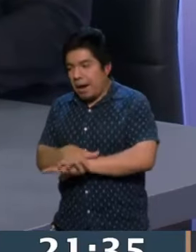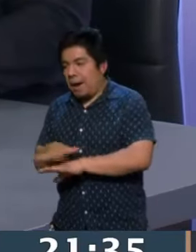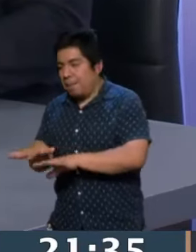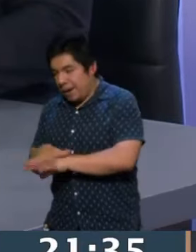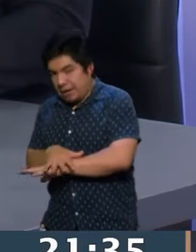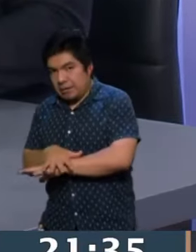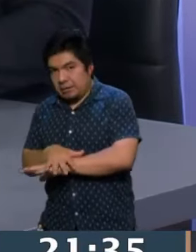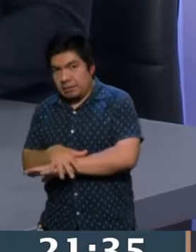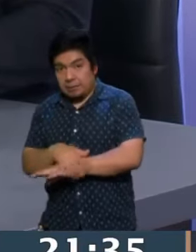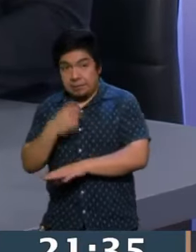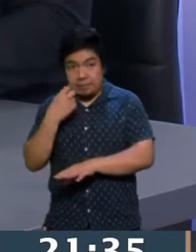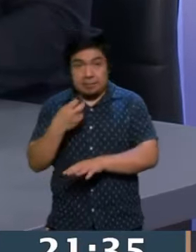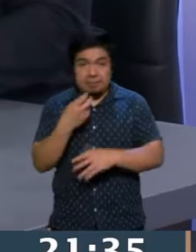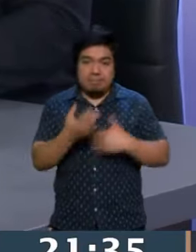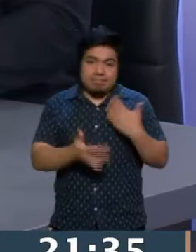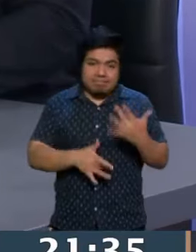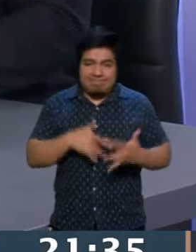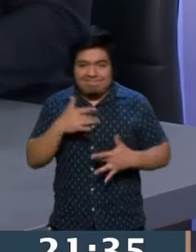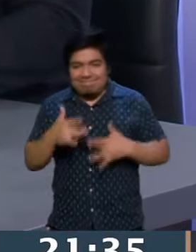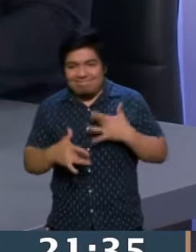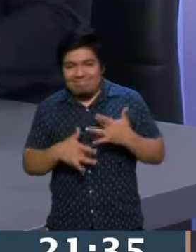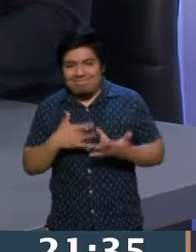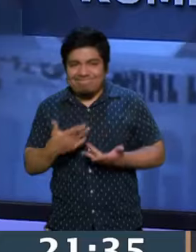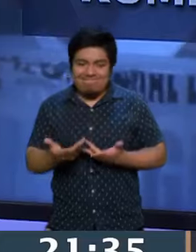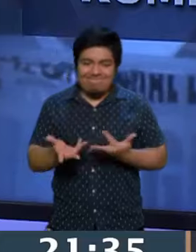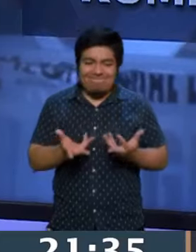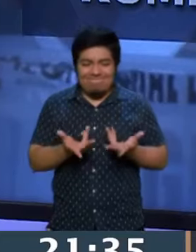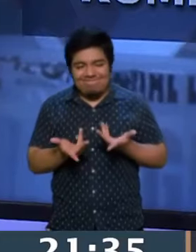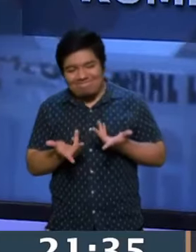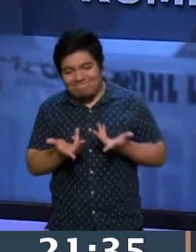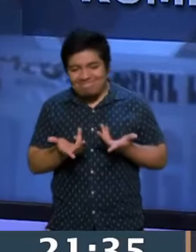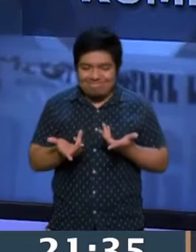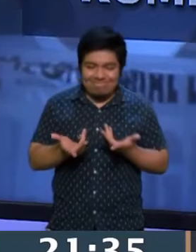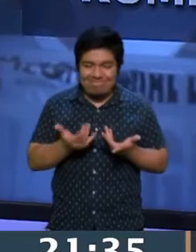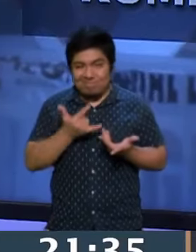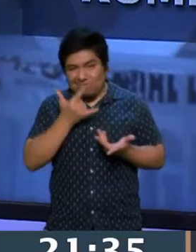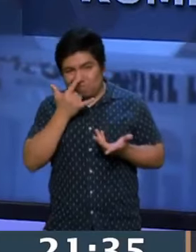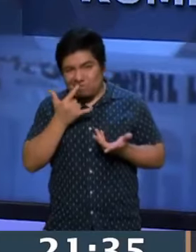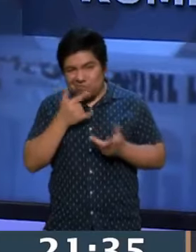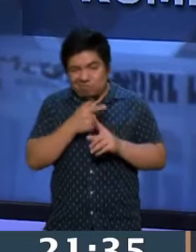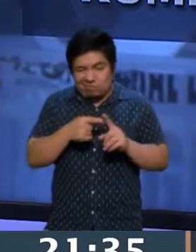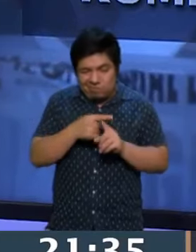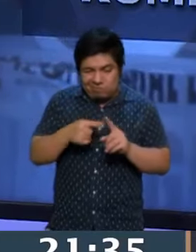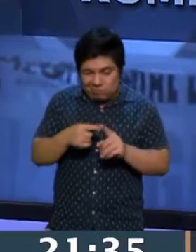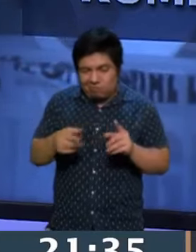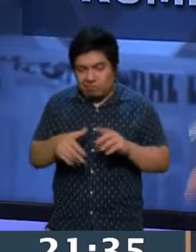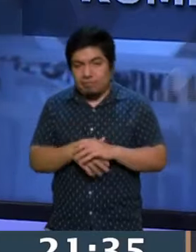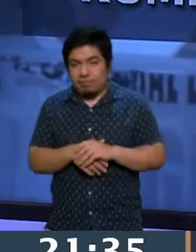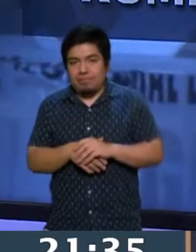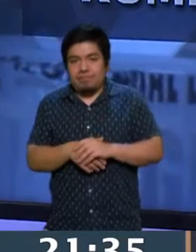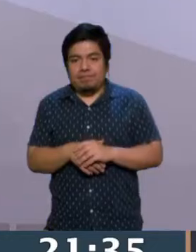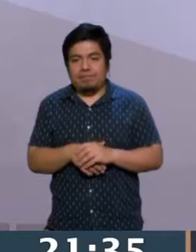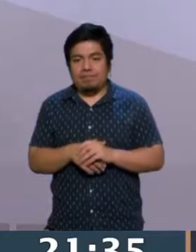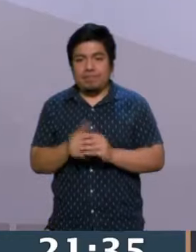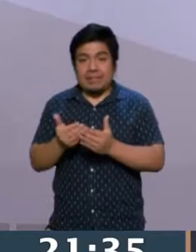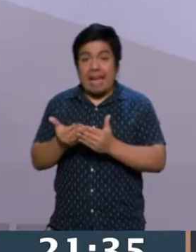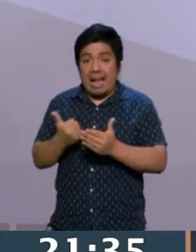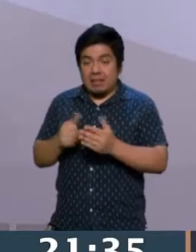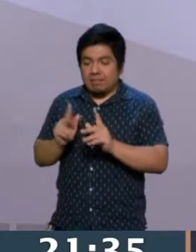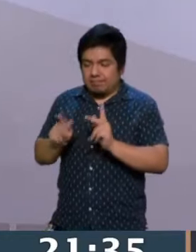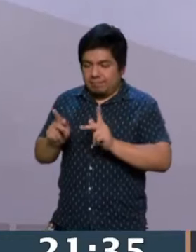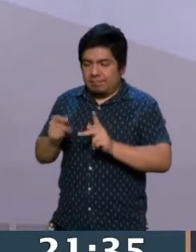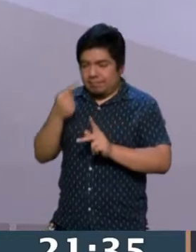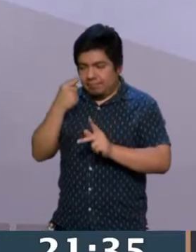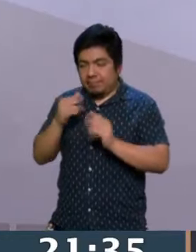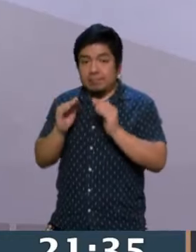la muestra y eso pues sí produce algunos sesgos importantes, ¿no? En la muestra. Sí, hace rato platicábamos precisamente